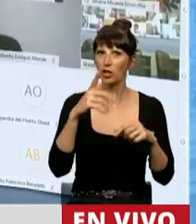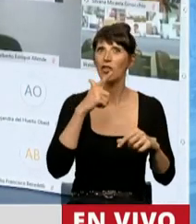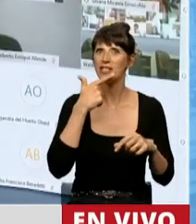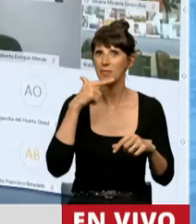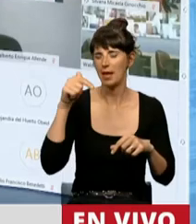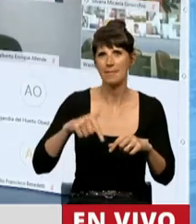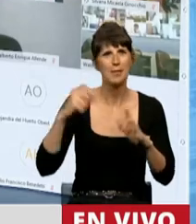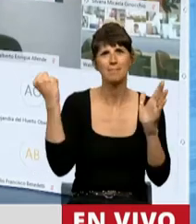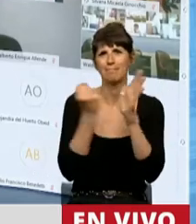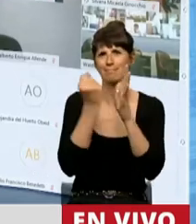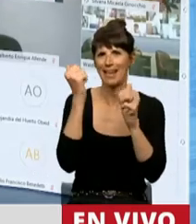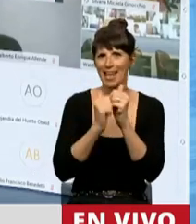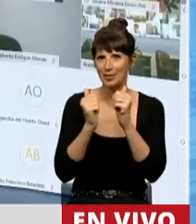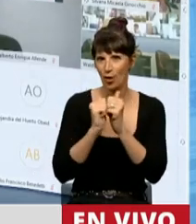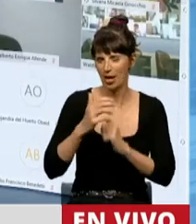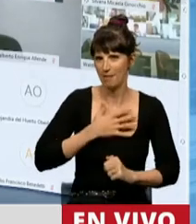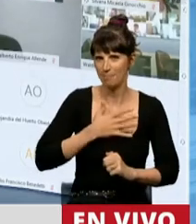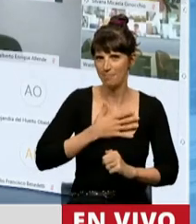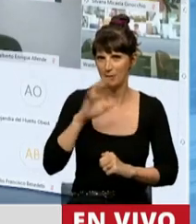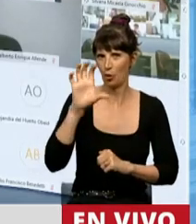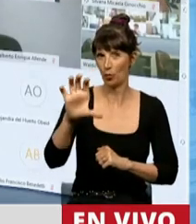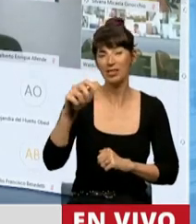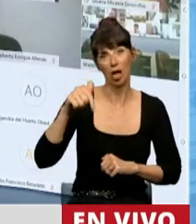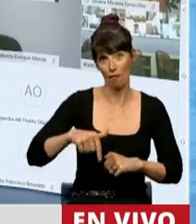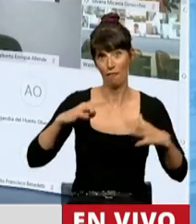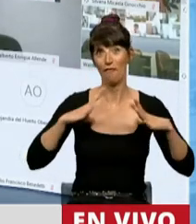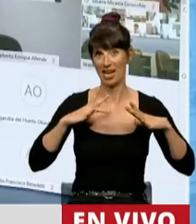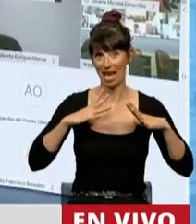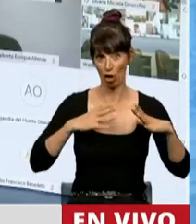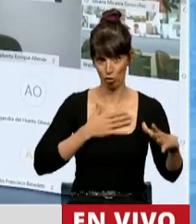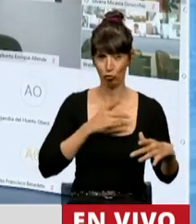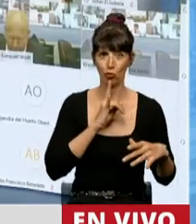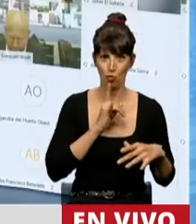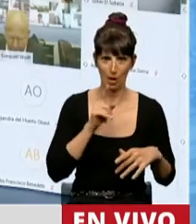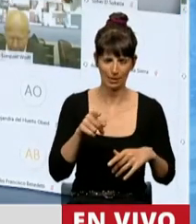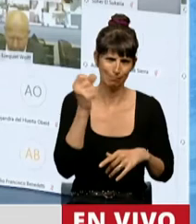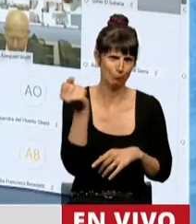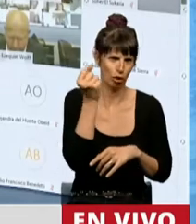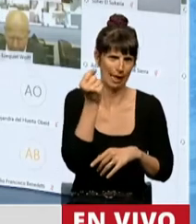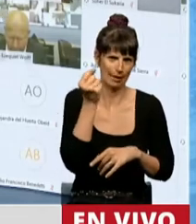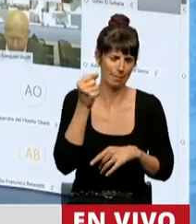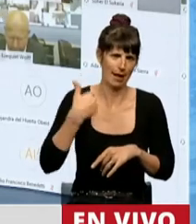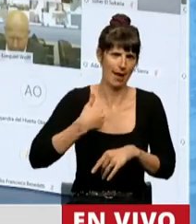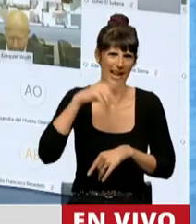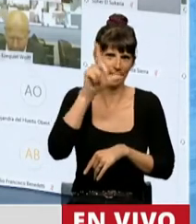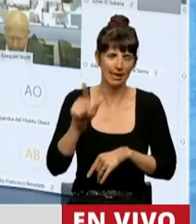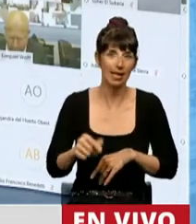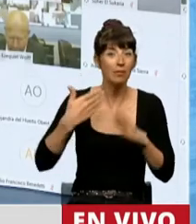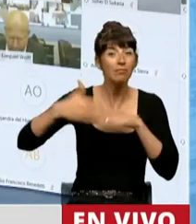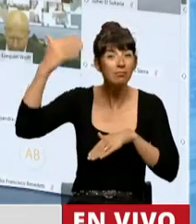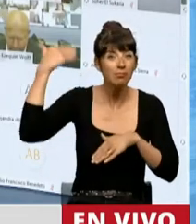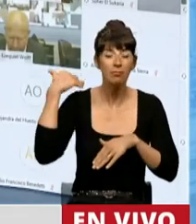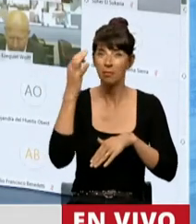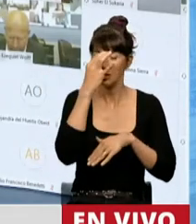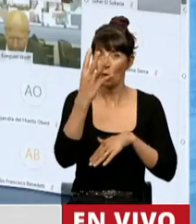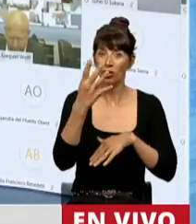histórica para mi provincia que hoy está inclusive de feriado y de gran valor para todo el país. Un 24 de septiembre como hoy,